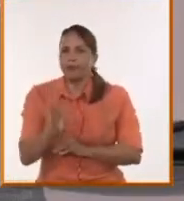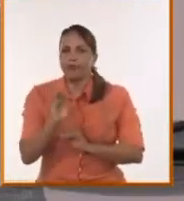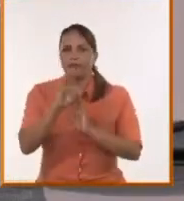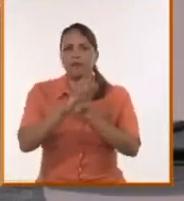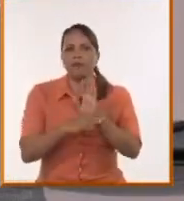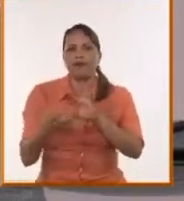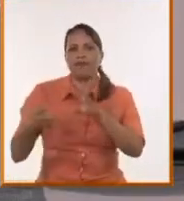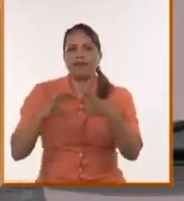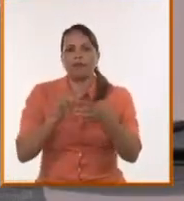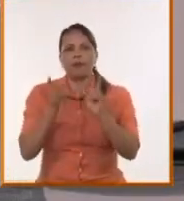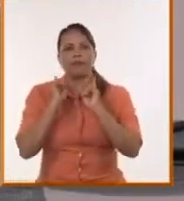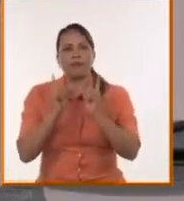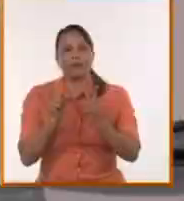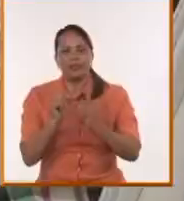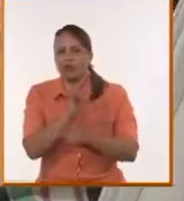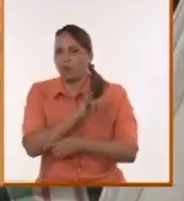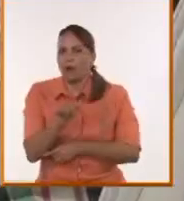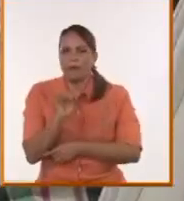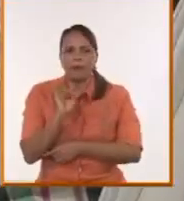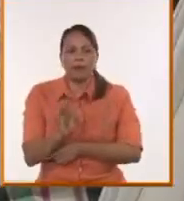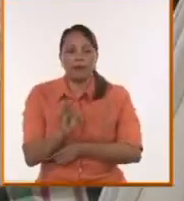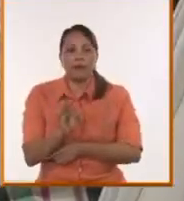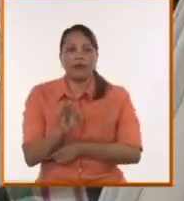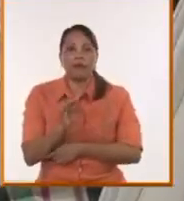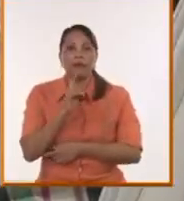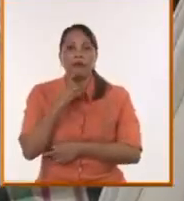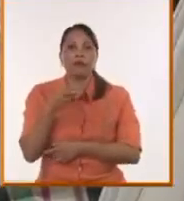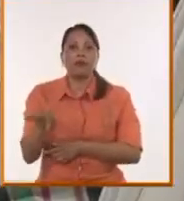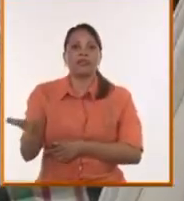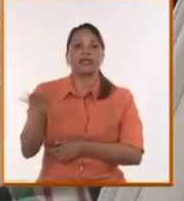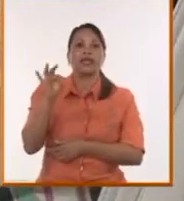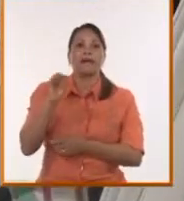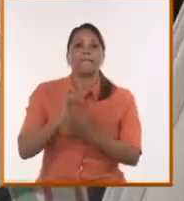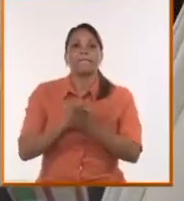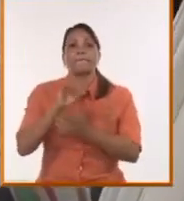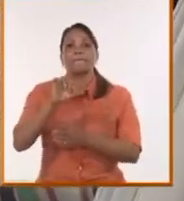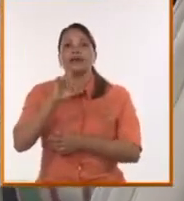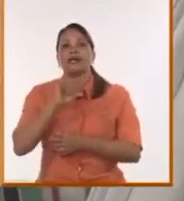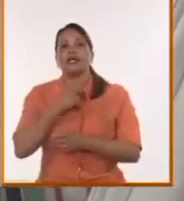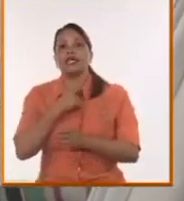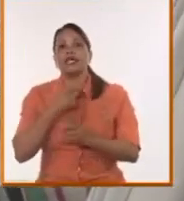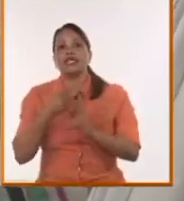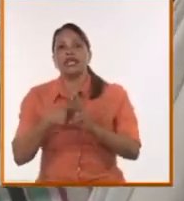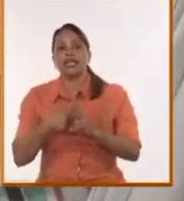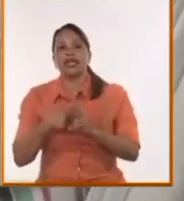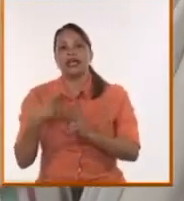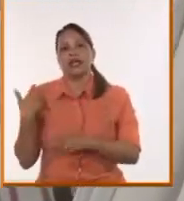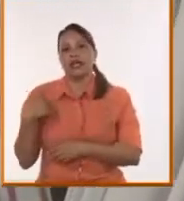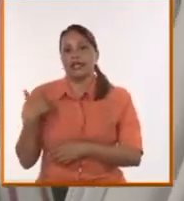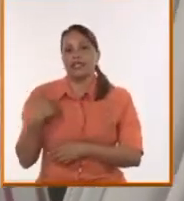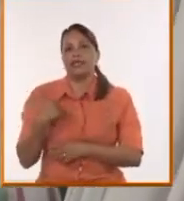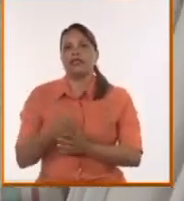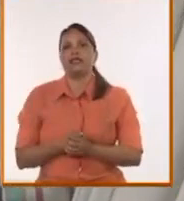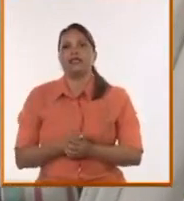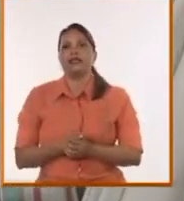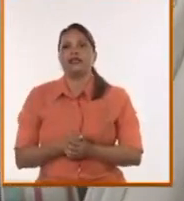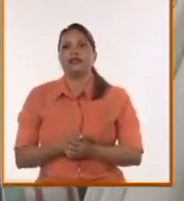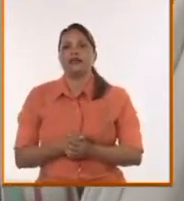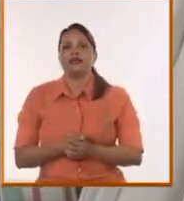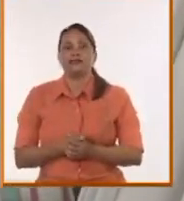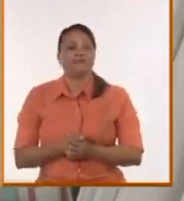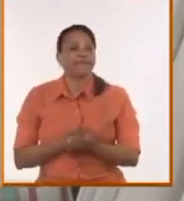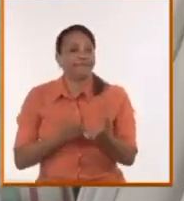políticas, pero sale mi ley en Argentina. Y Bolsonaro sigue activo. Y Bolsonaro sigue activo. Es decir,